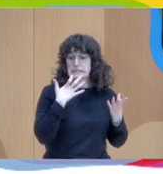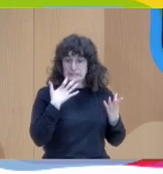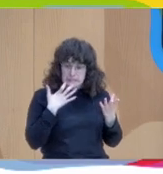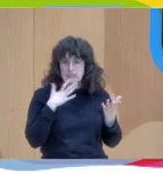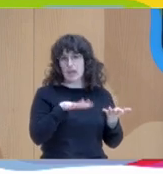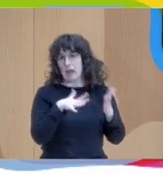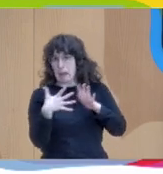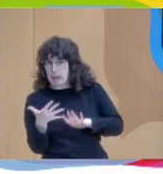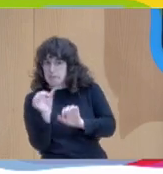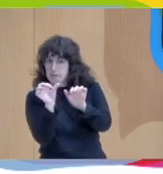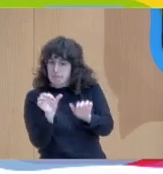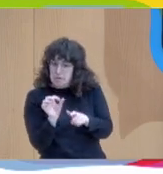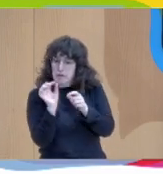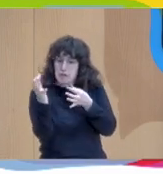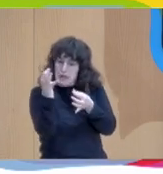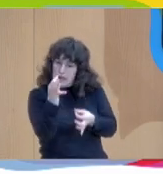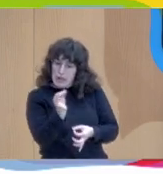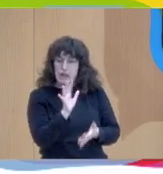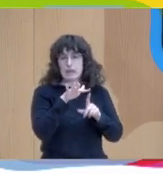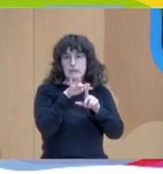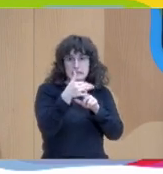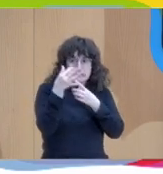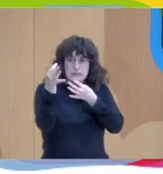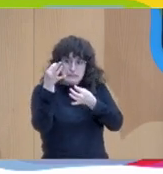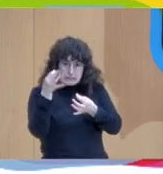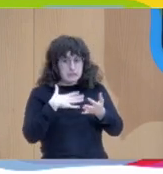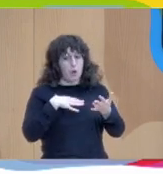determinado pueden provocar cambios ¿no?